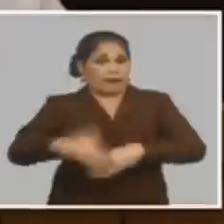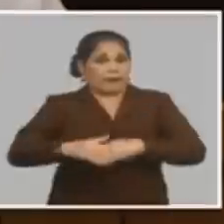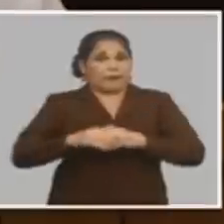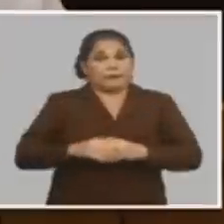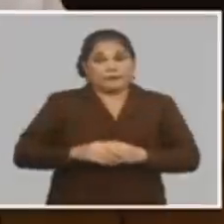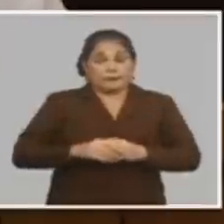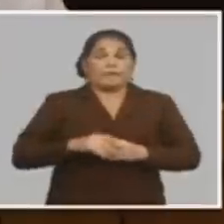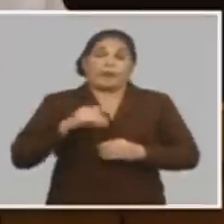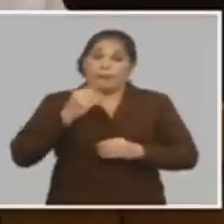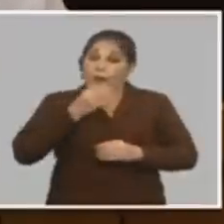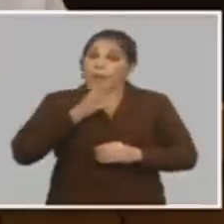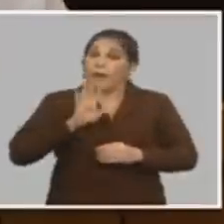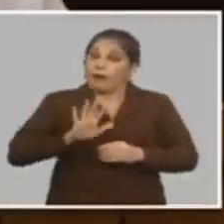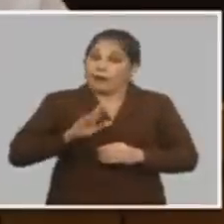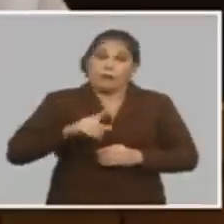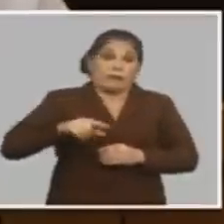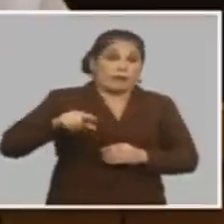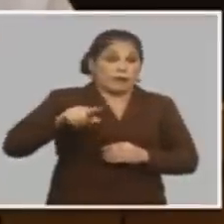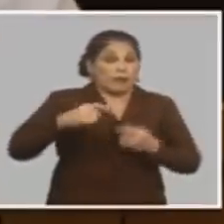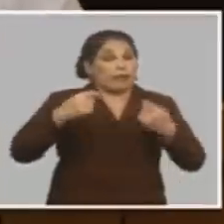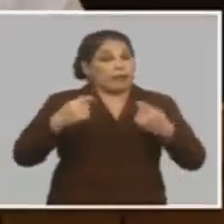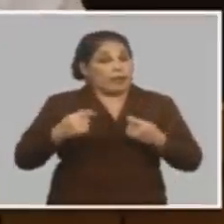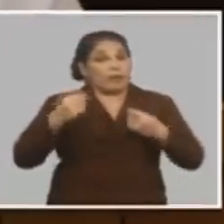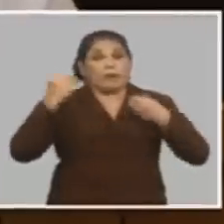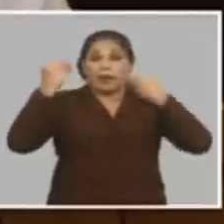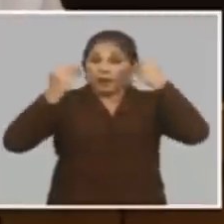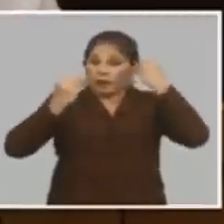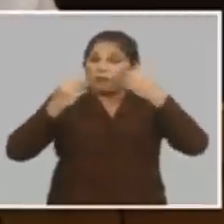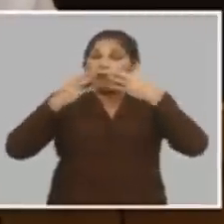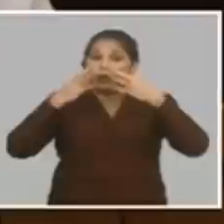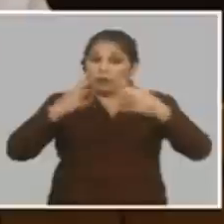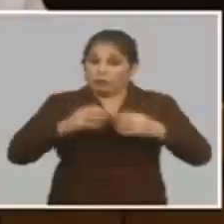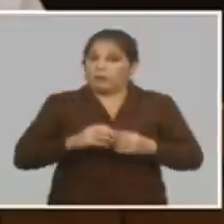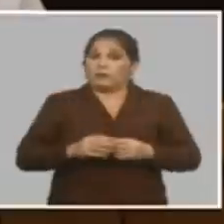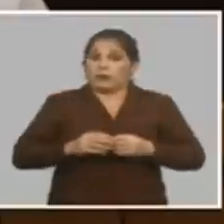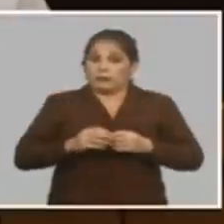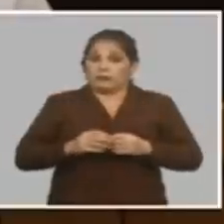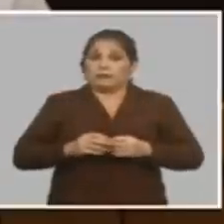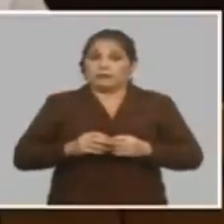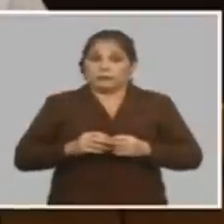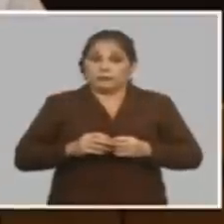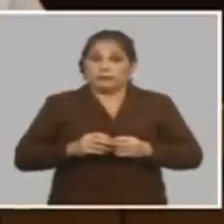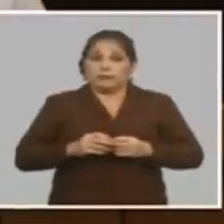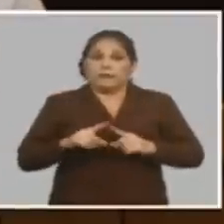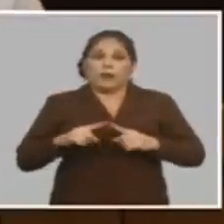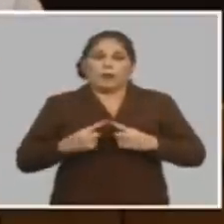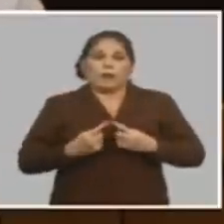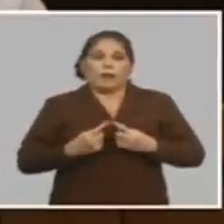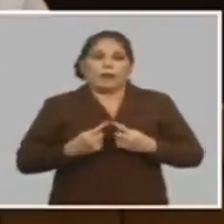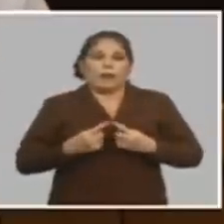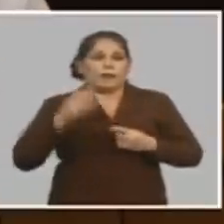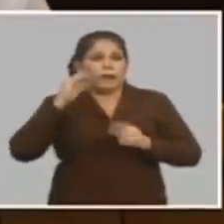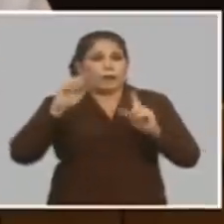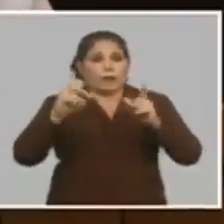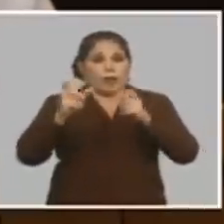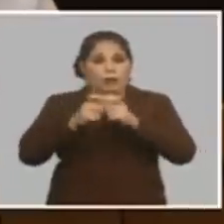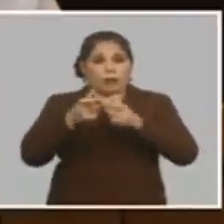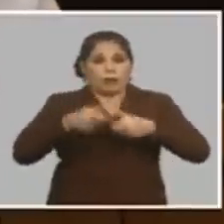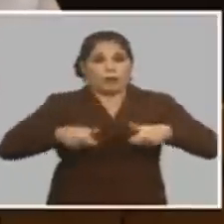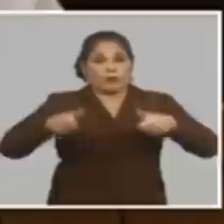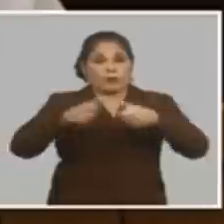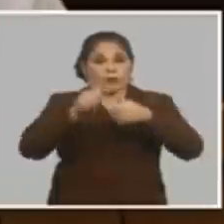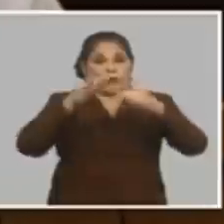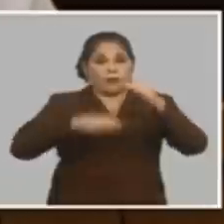y yo creo que es un tema también que hay que tener en cuenta esto se vio en una reunión del Consejo